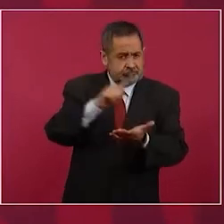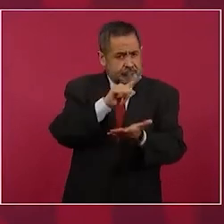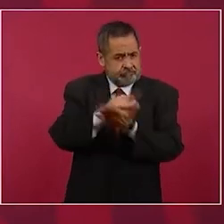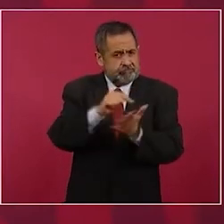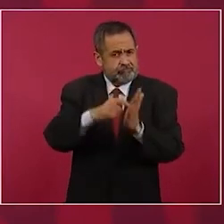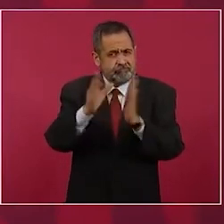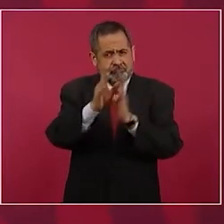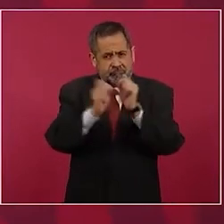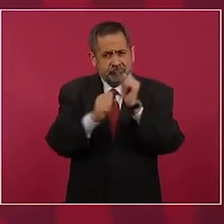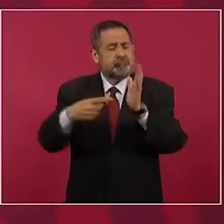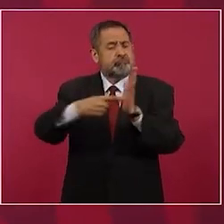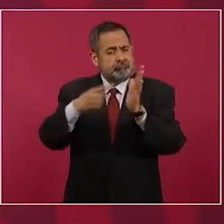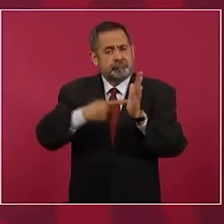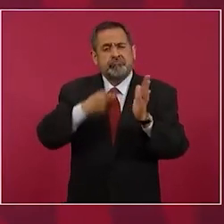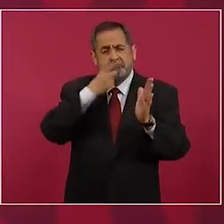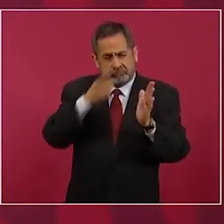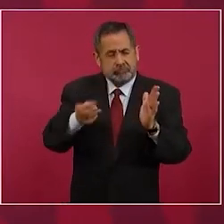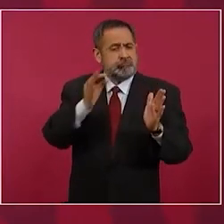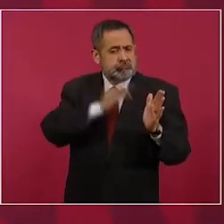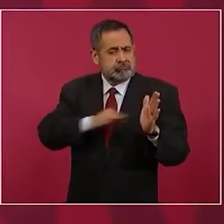¿es constitucional?